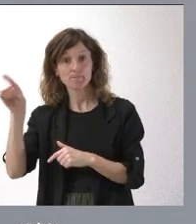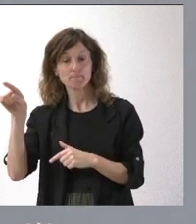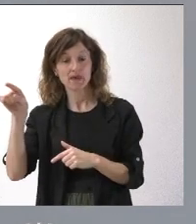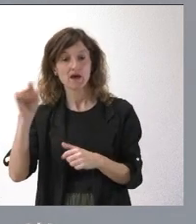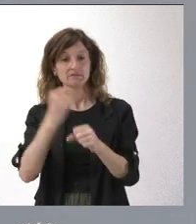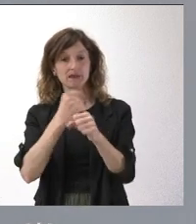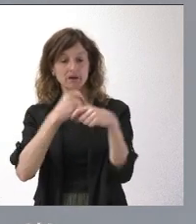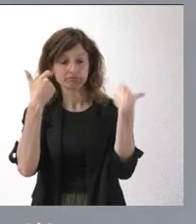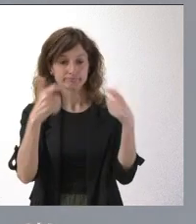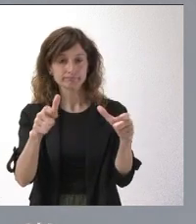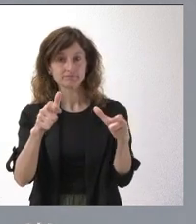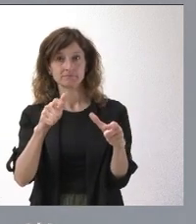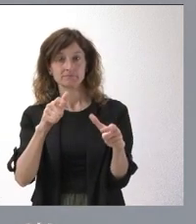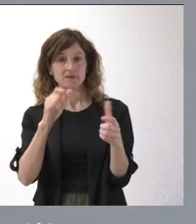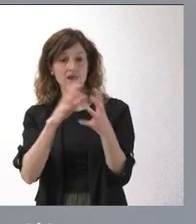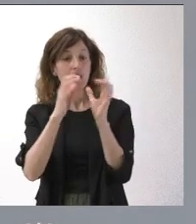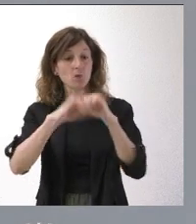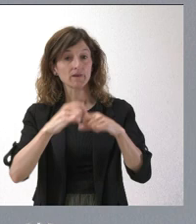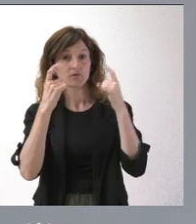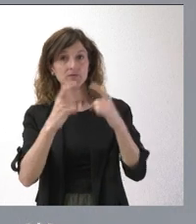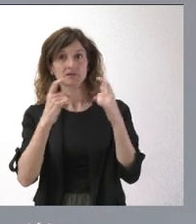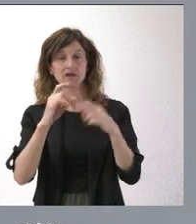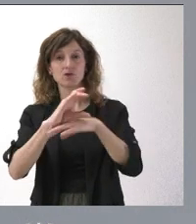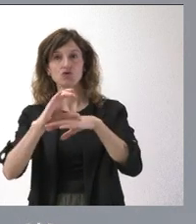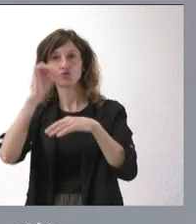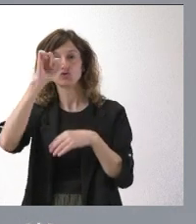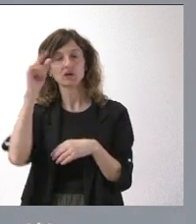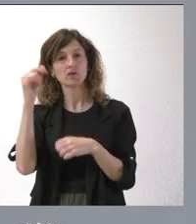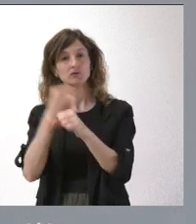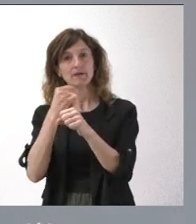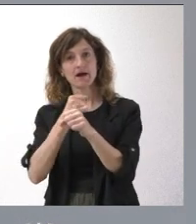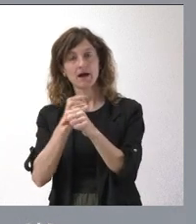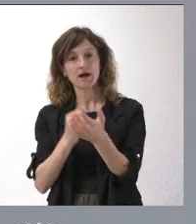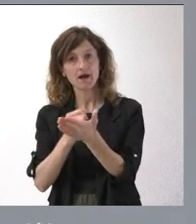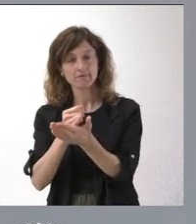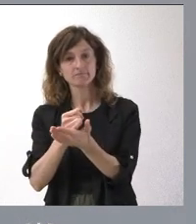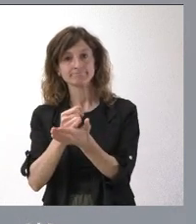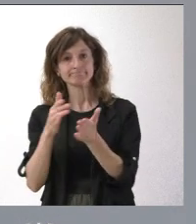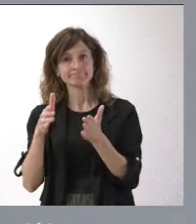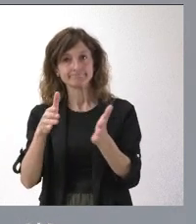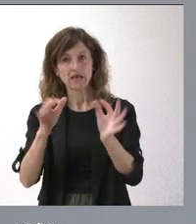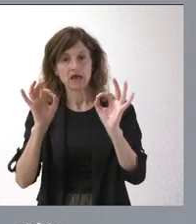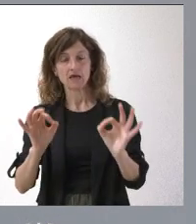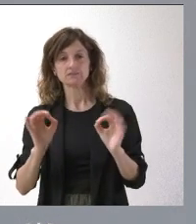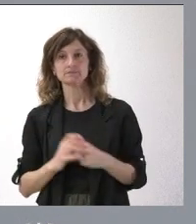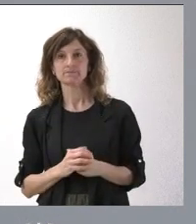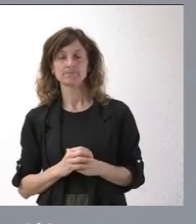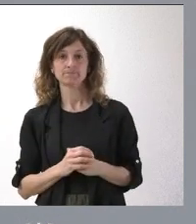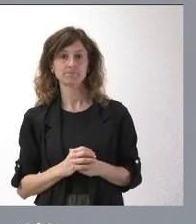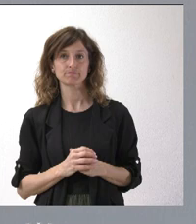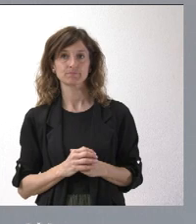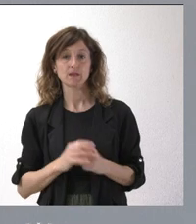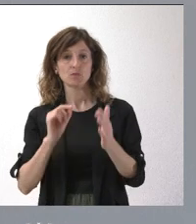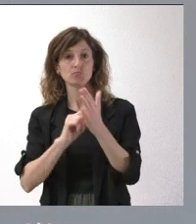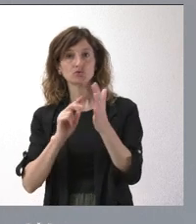el sector, intentemos llegar a un acuerdo. El consejero, lógicamente, va a trabajar en esa dirección, ese es el sentido muy preciso y, de ese